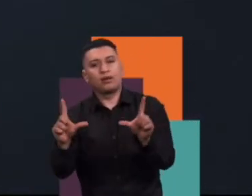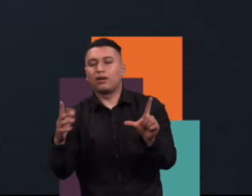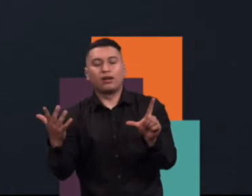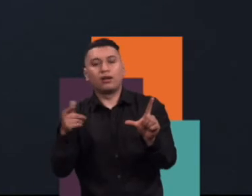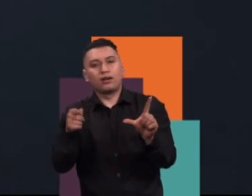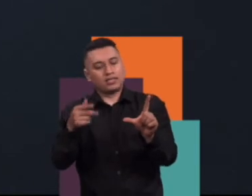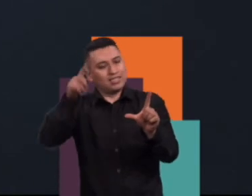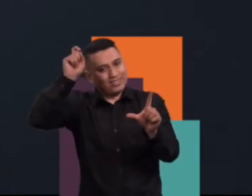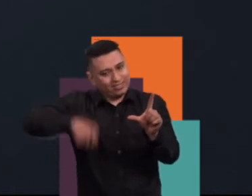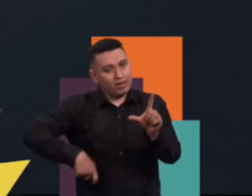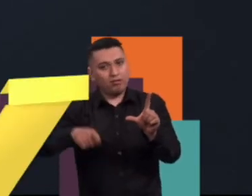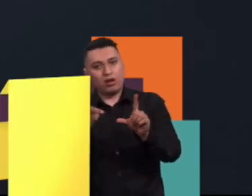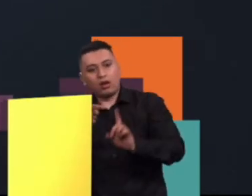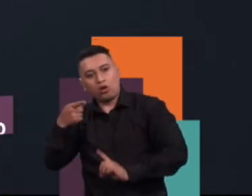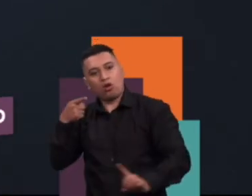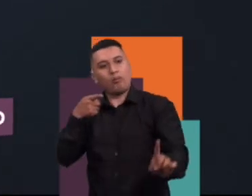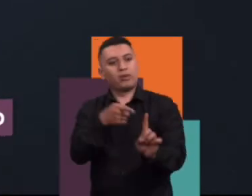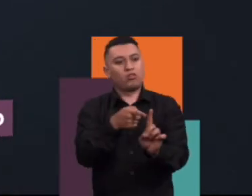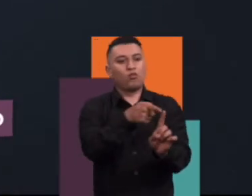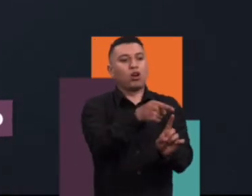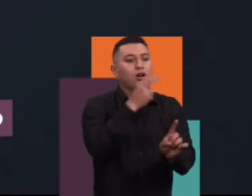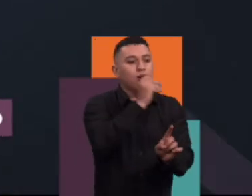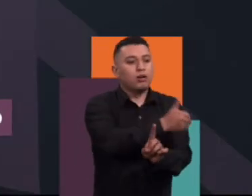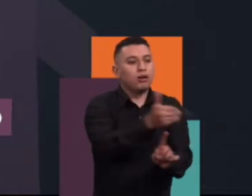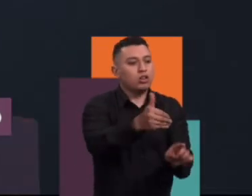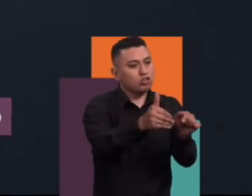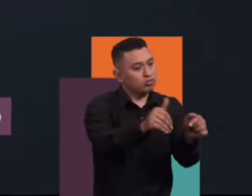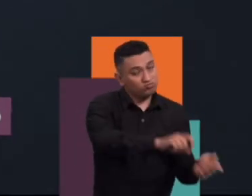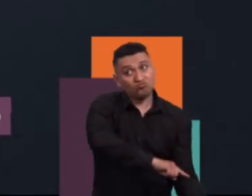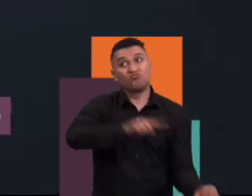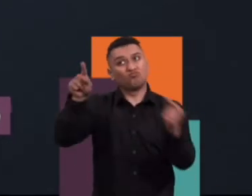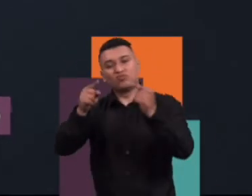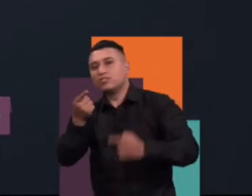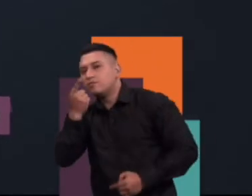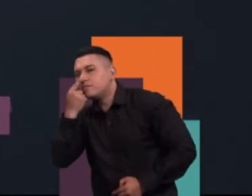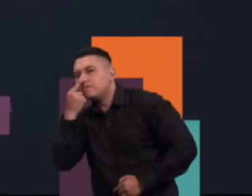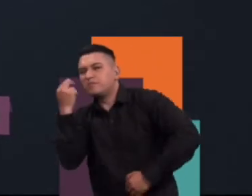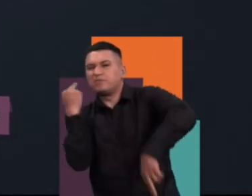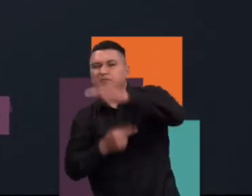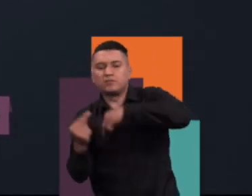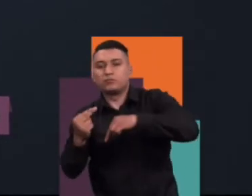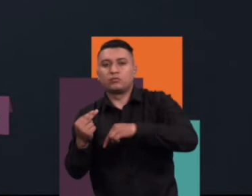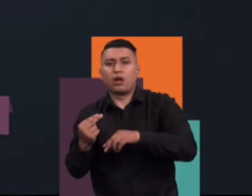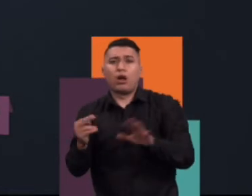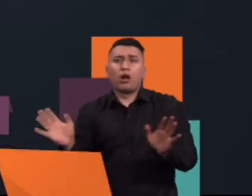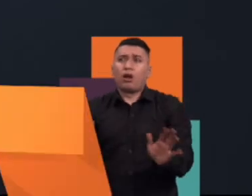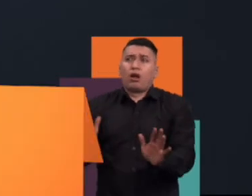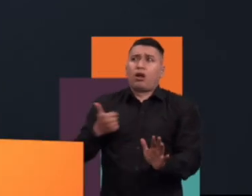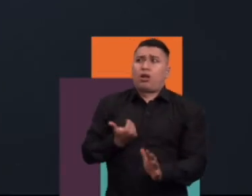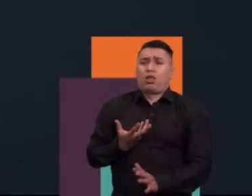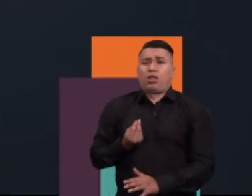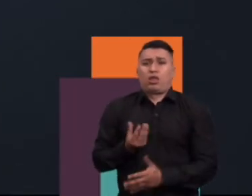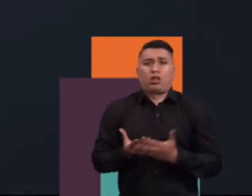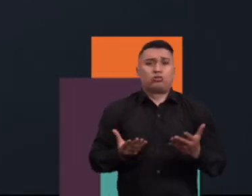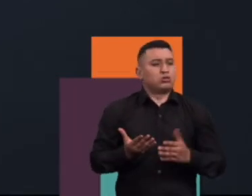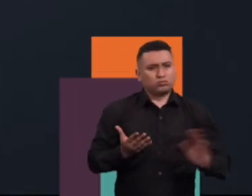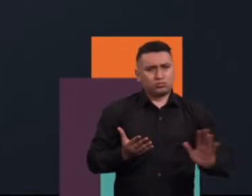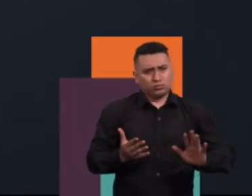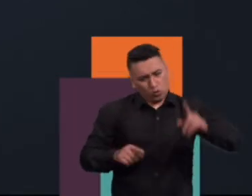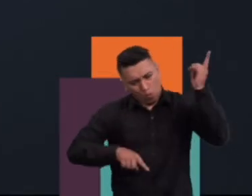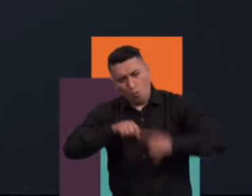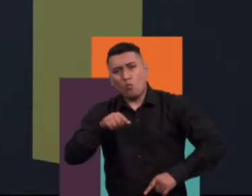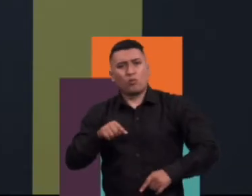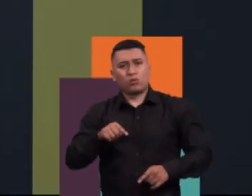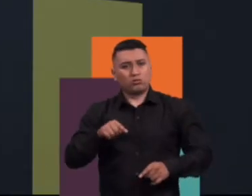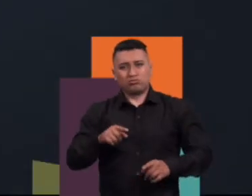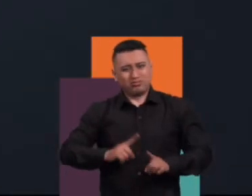en el niño, ese espíritu que lo lleve a aventurar, a enfrentarse a lo desconocido, a planificar para lograr metas que